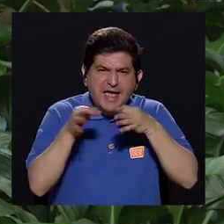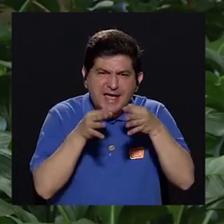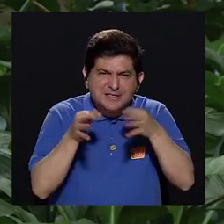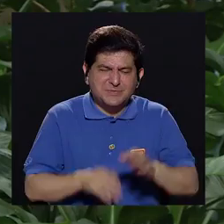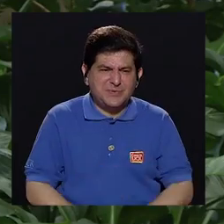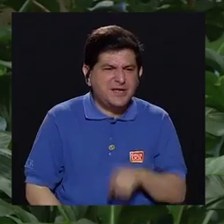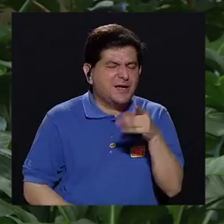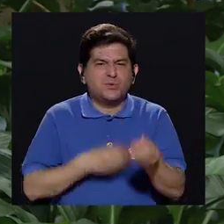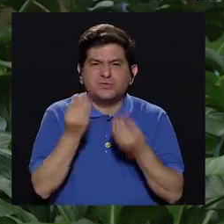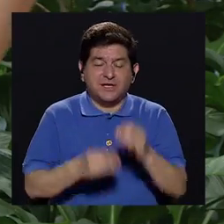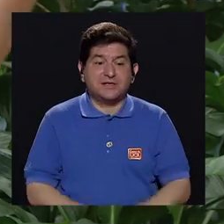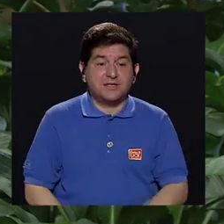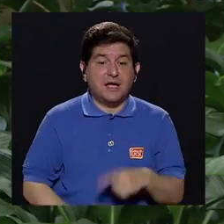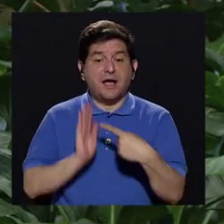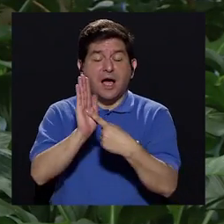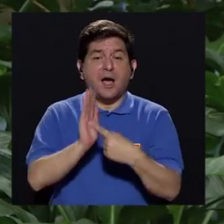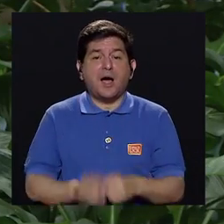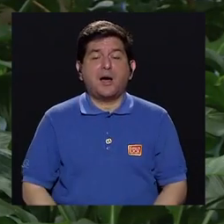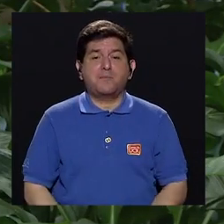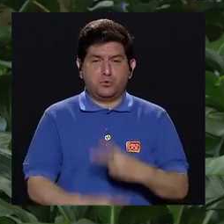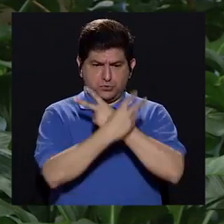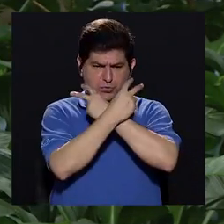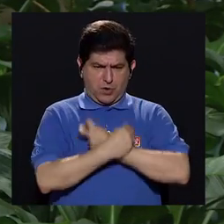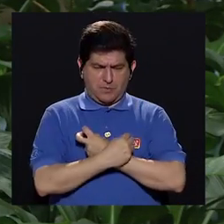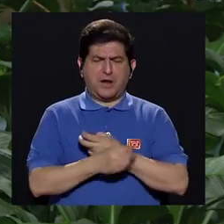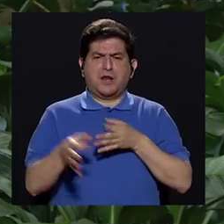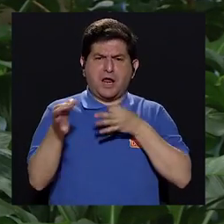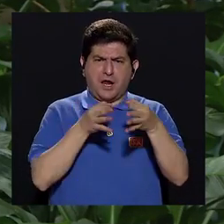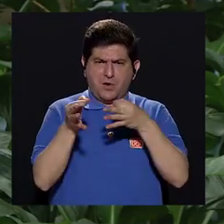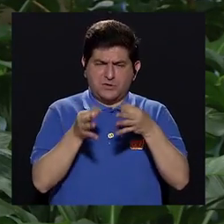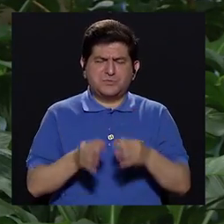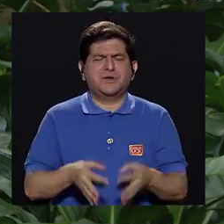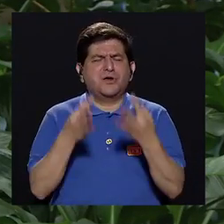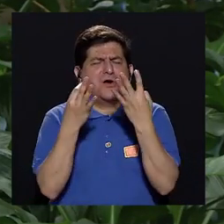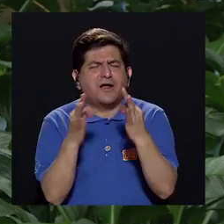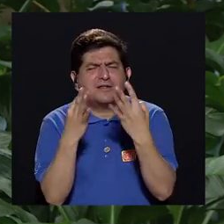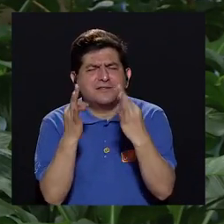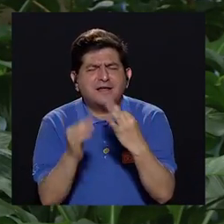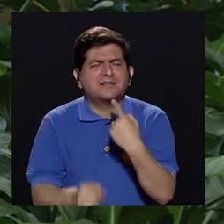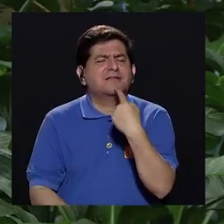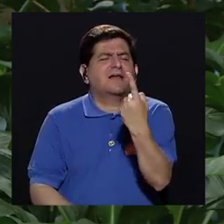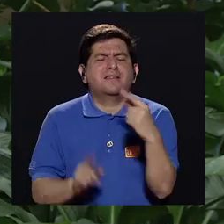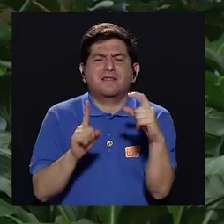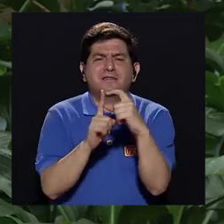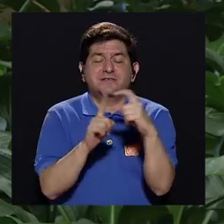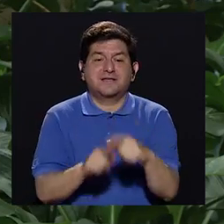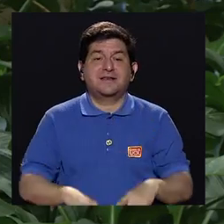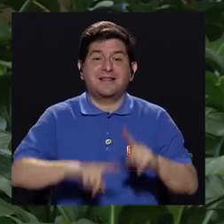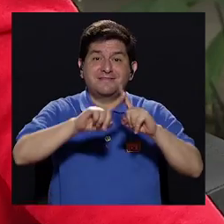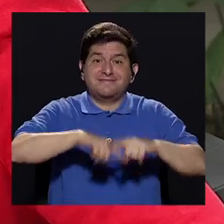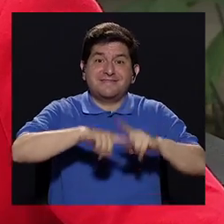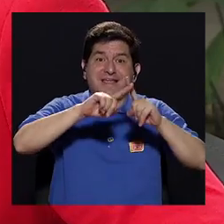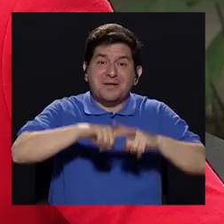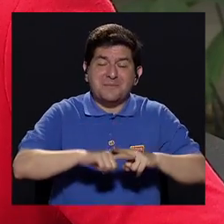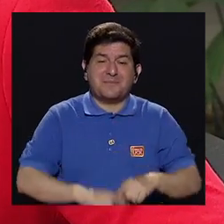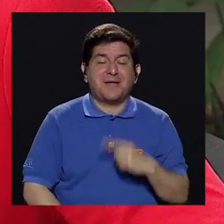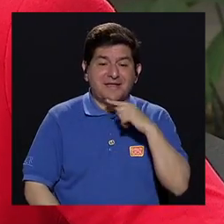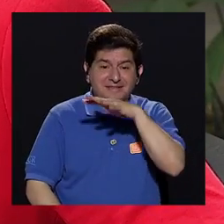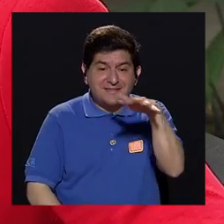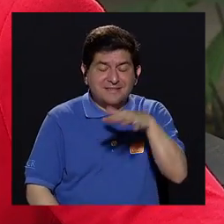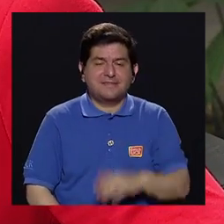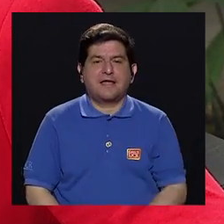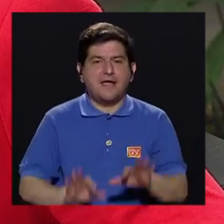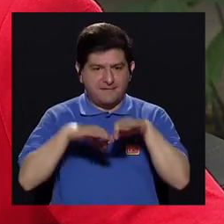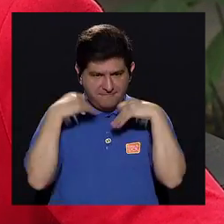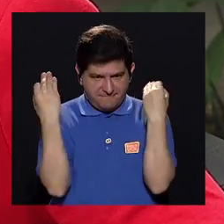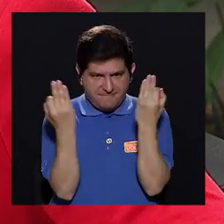Cuénteme, ¿qué hace usted? Ya me enseñó lo del veneno, ya empezó a intentar decirme la palabra veneno. Me explico. Entonces, va de acuerdo a lo que fue su nivel de vida. Pues